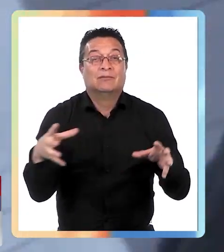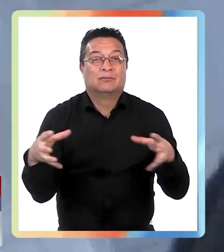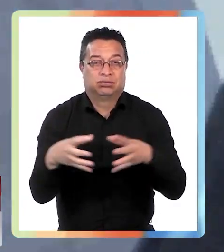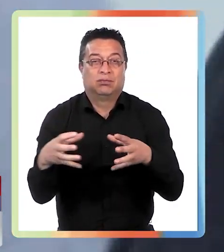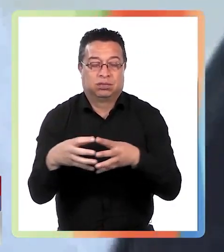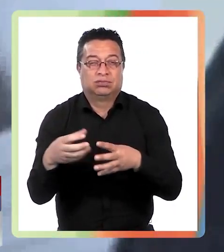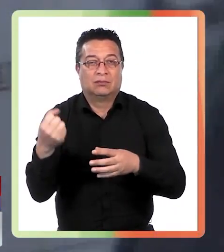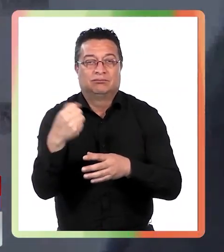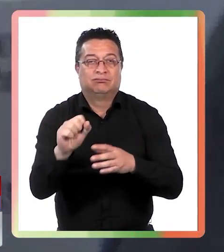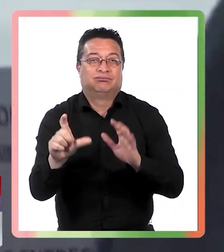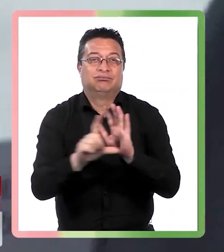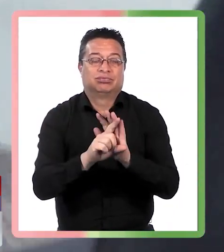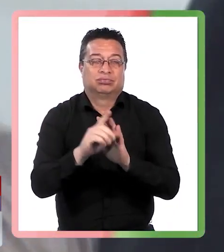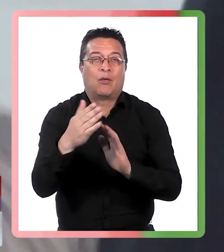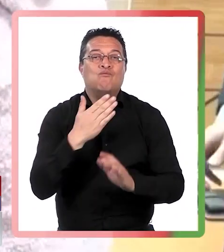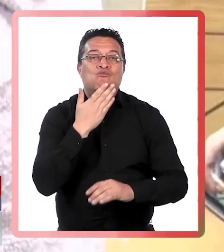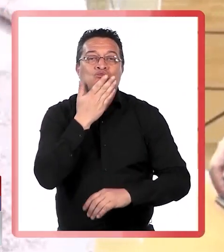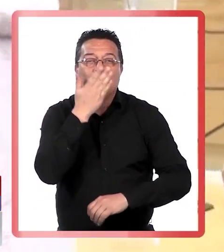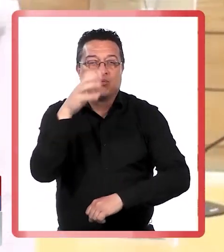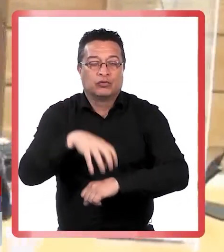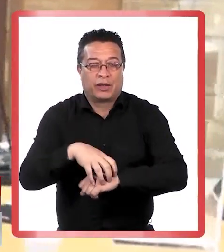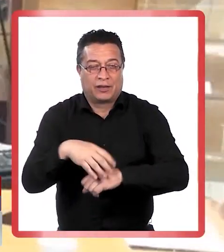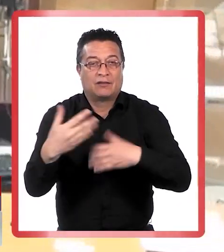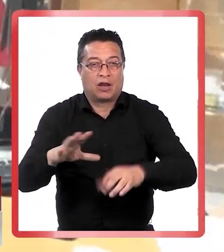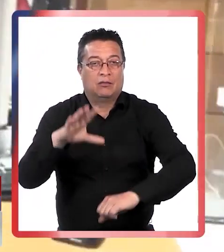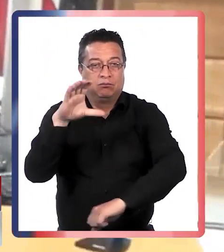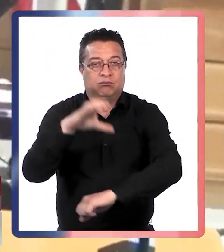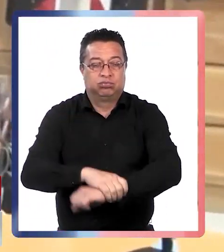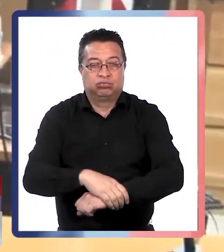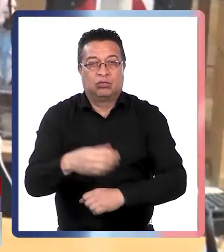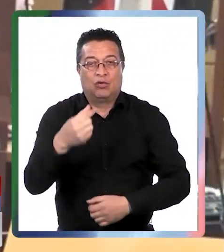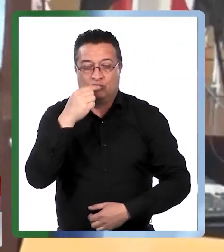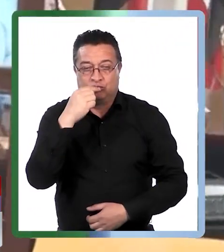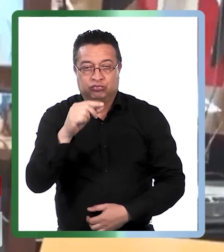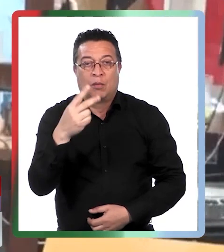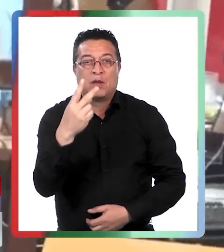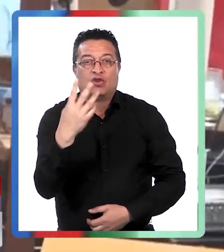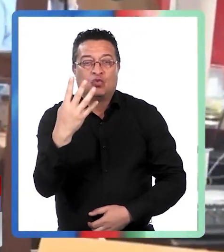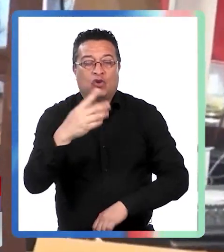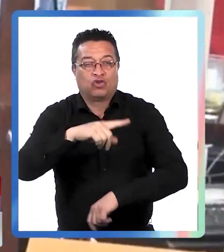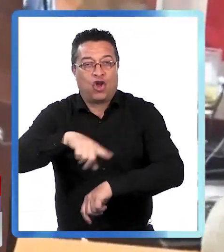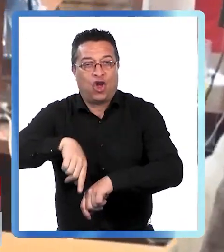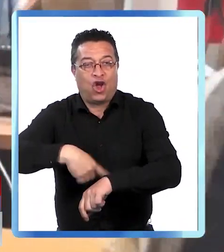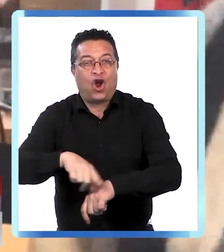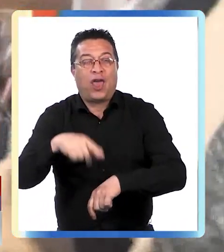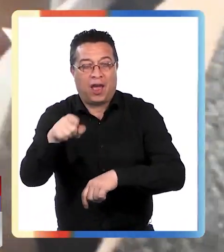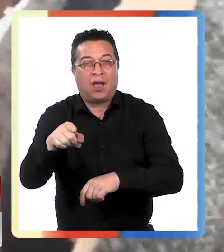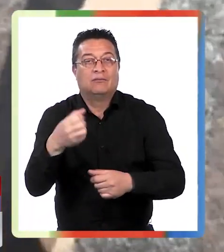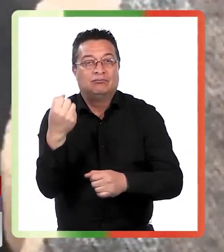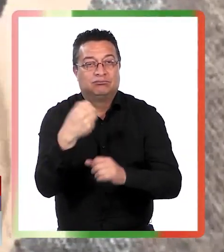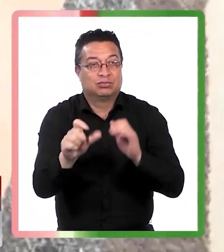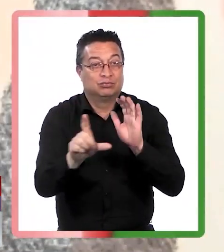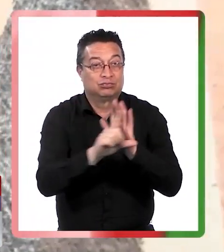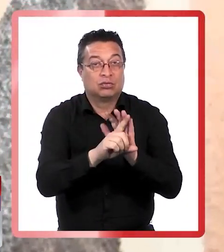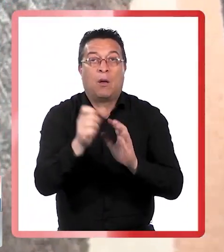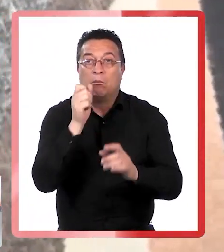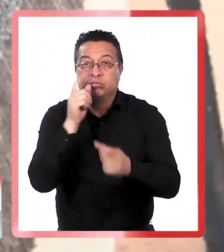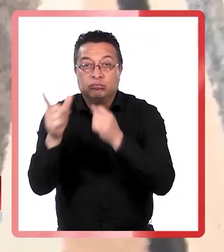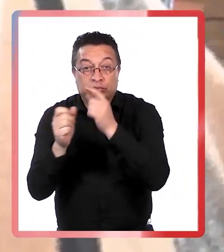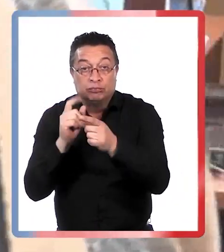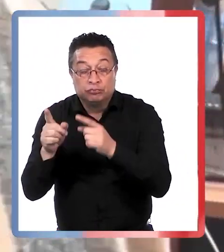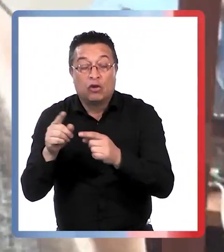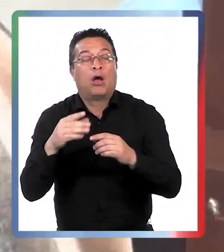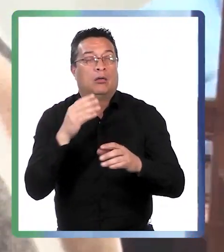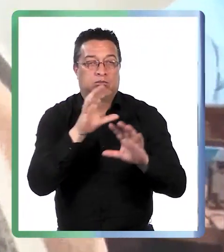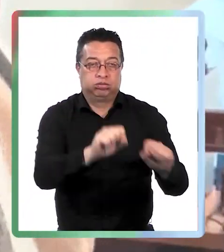operó una banda criminal en Punta Arenas que fue detenida a menos de 24 horas de que los ilícitos se